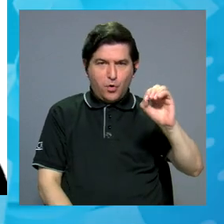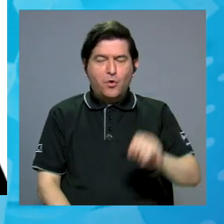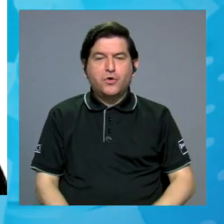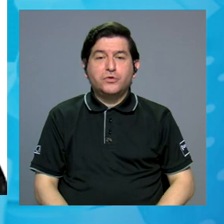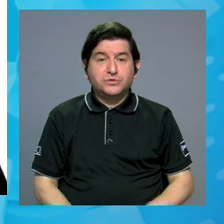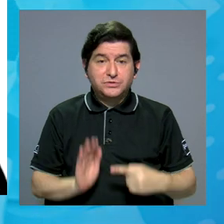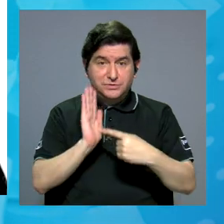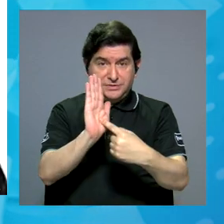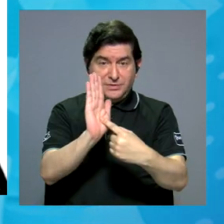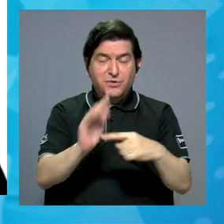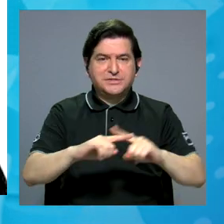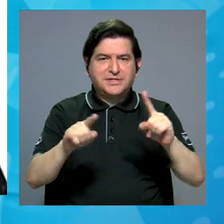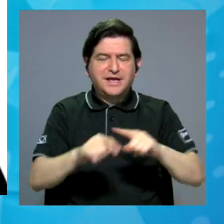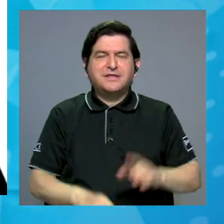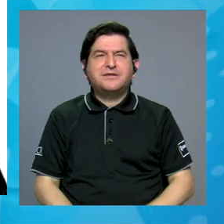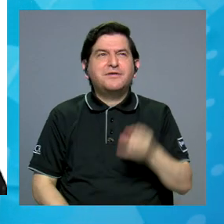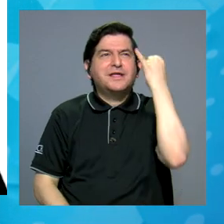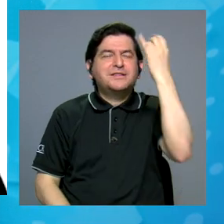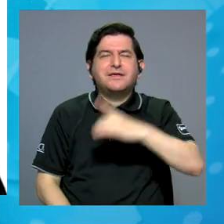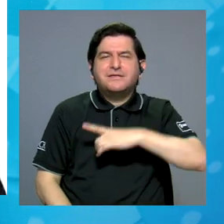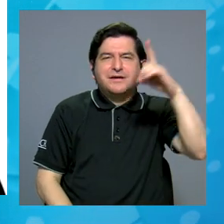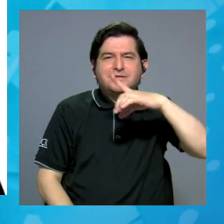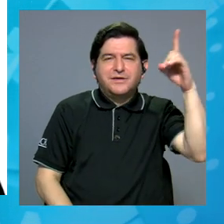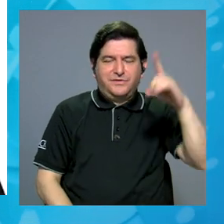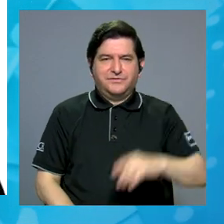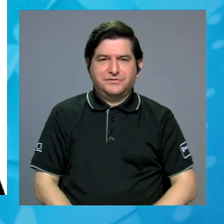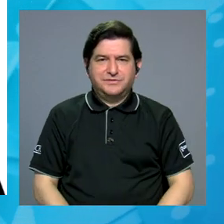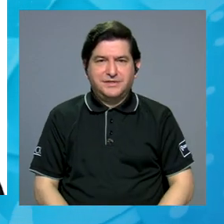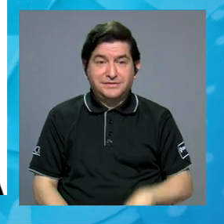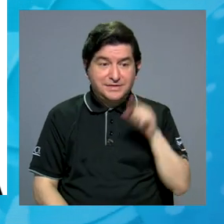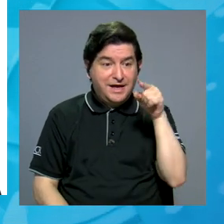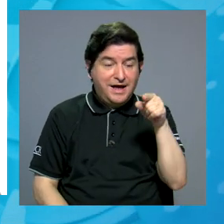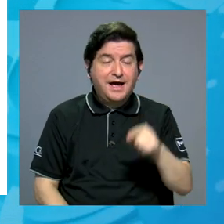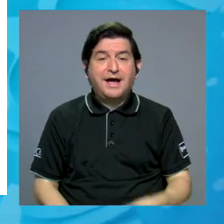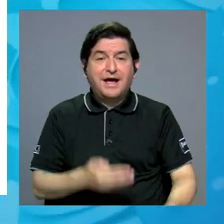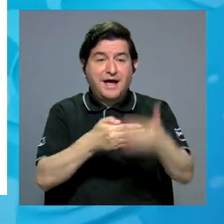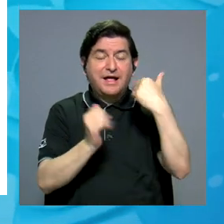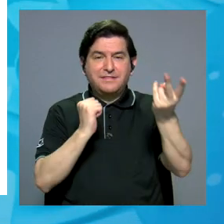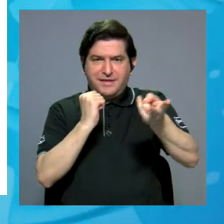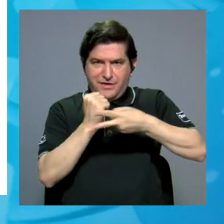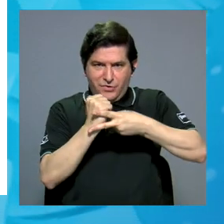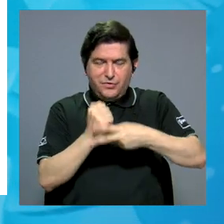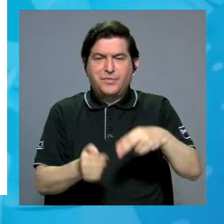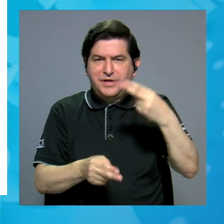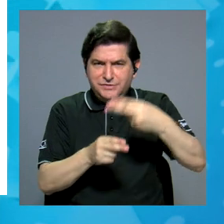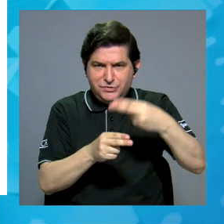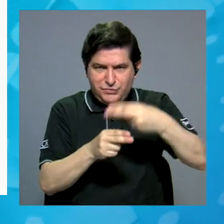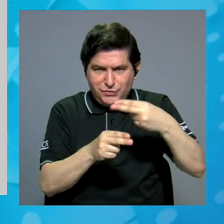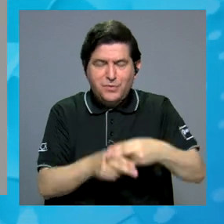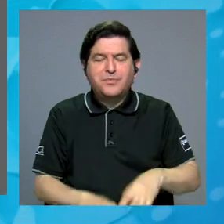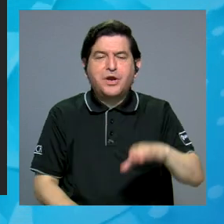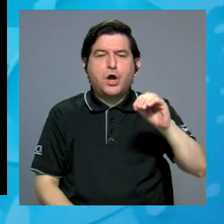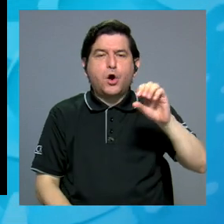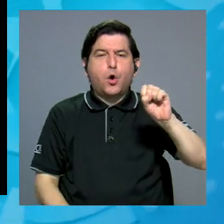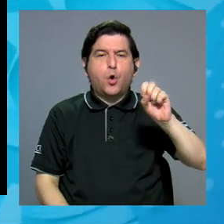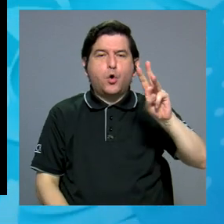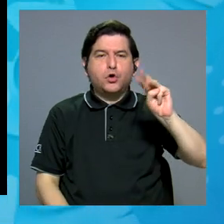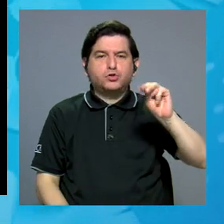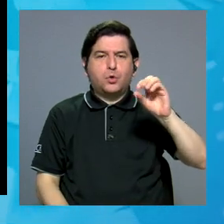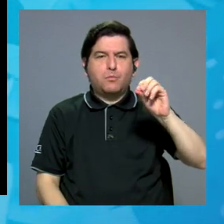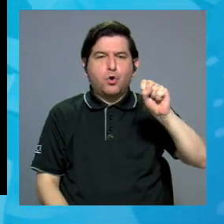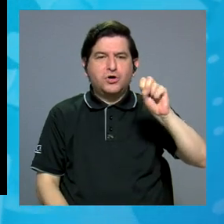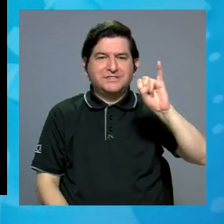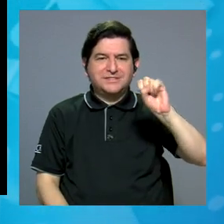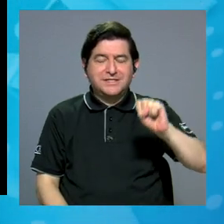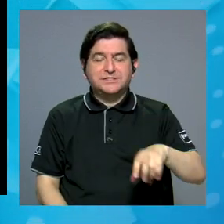aparece en diferentes mitologías. Entonces, partiendo de eso, la temporada anterior de autofagia se llama osmosis y en